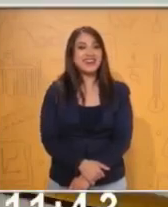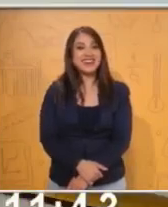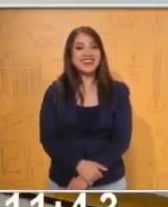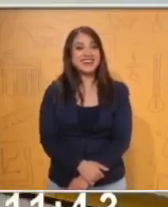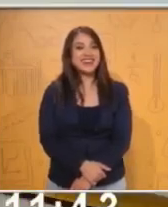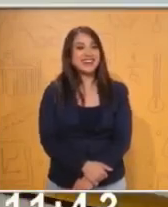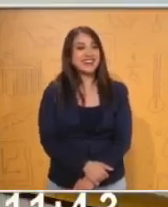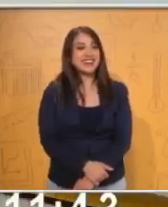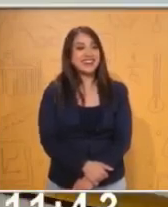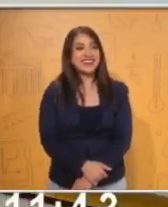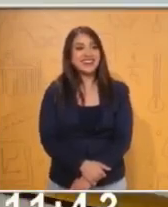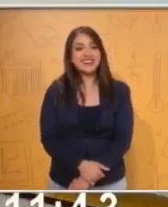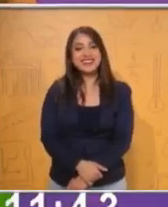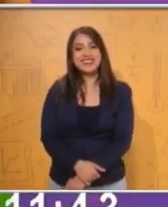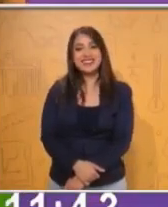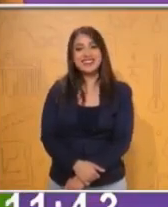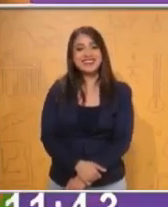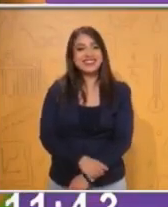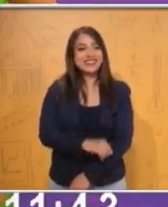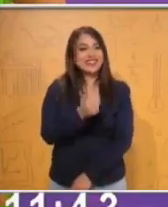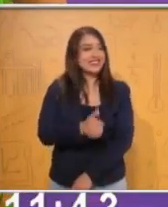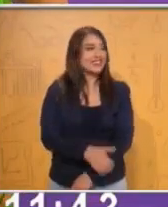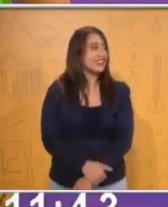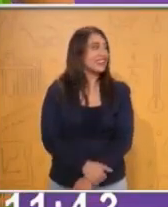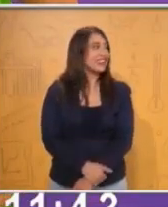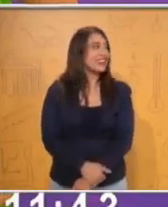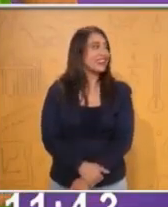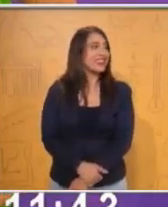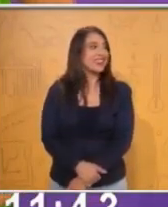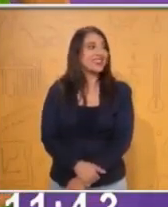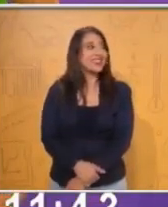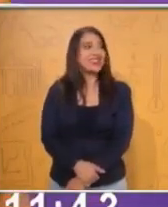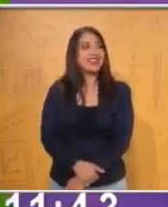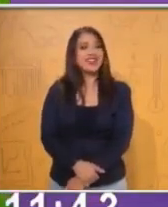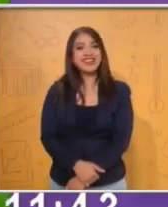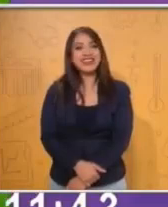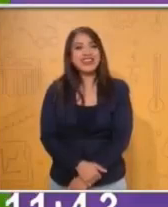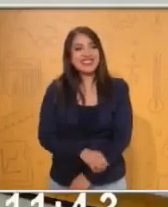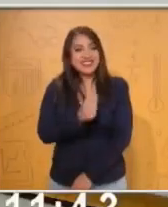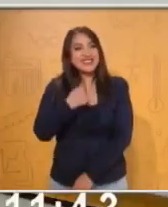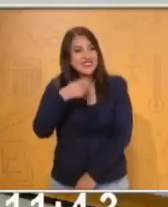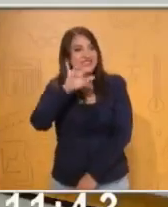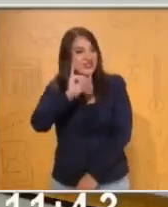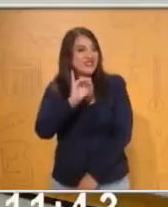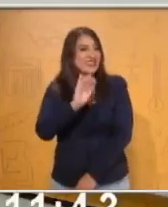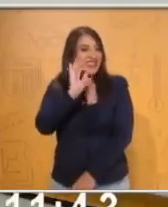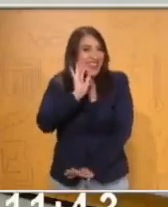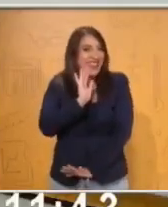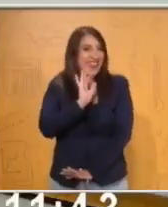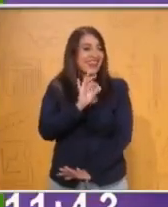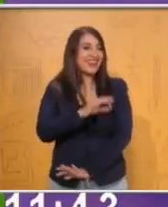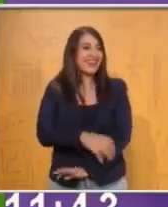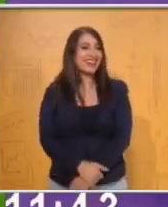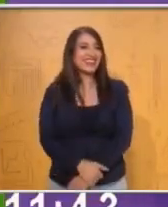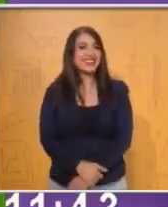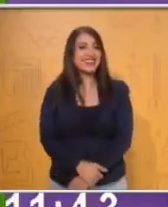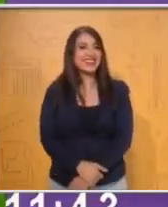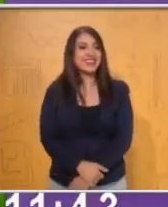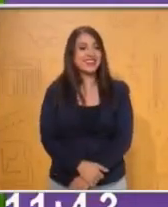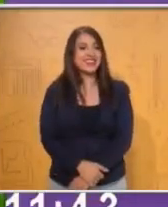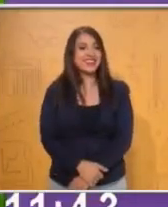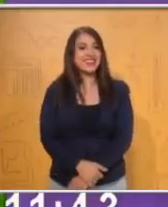bien, maestro. Uciel Rey Nojeda. vamos a escuchar por ahí. Yo sí lo adiviné. Ah, usted sí lo adivinó. Perdón. A ver, maestra Keila. Ok.